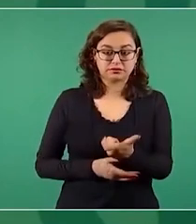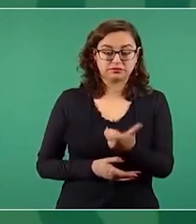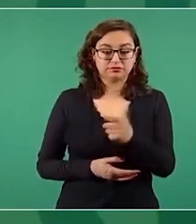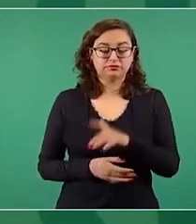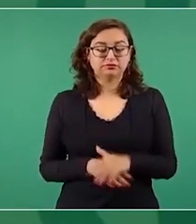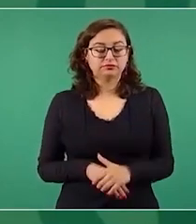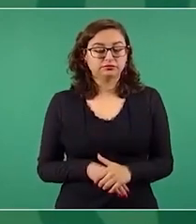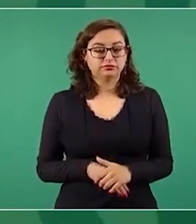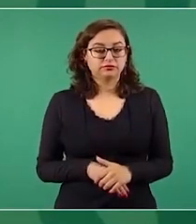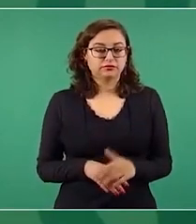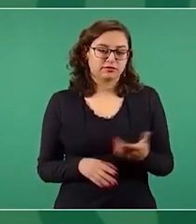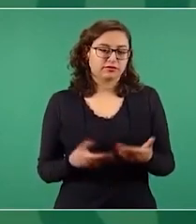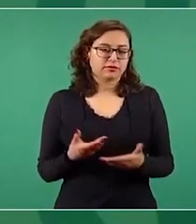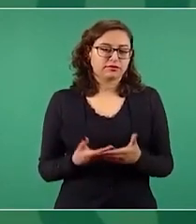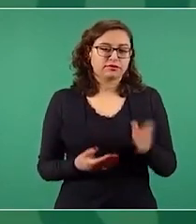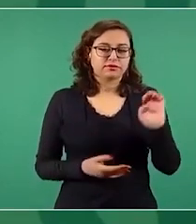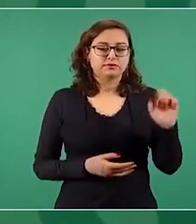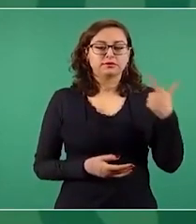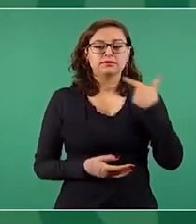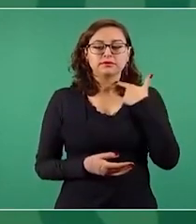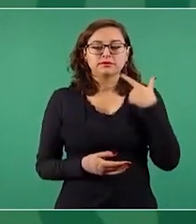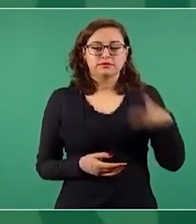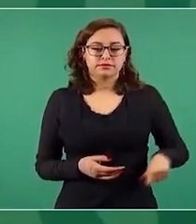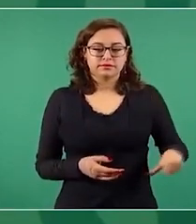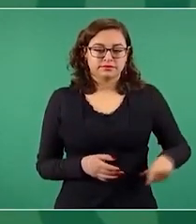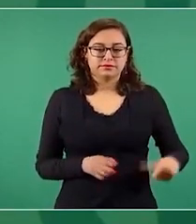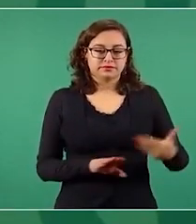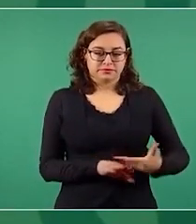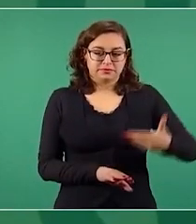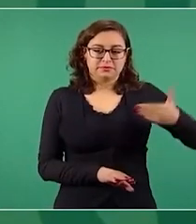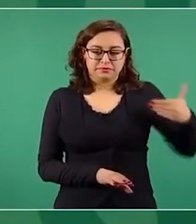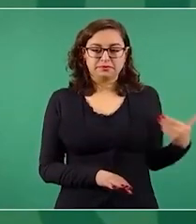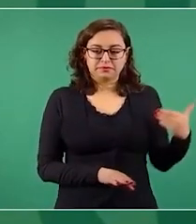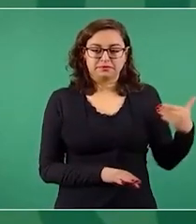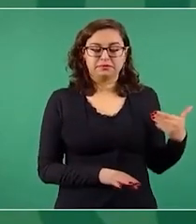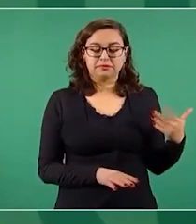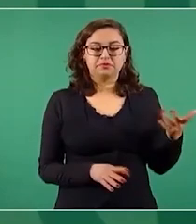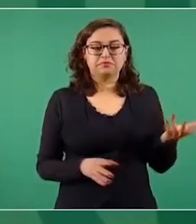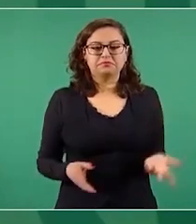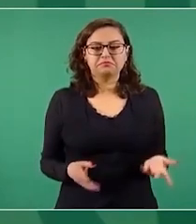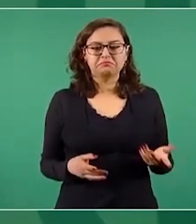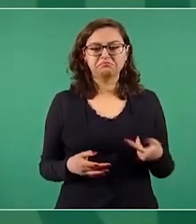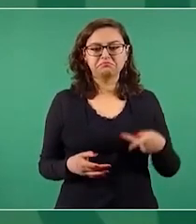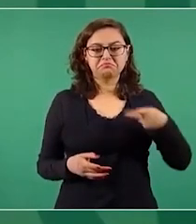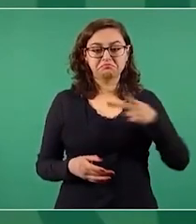la corte no les preocupa, esos solamente tranquilos.